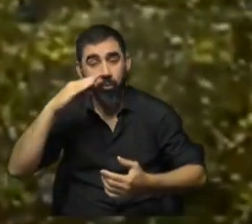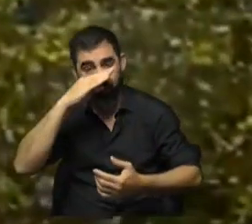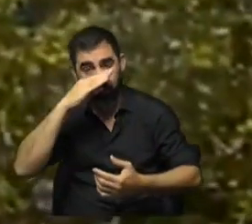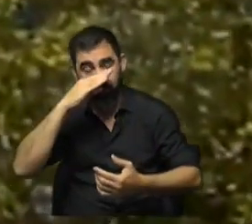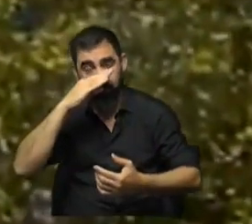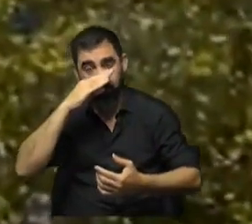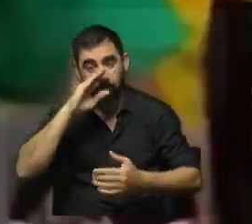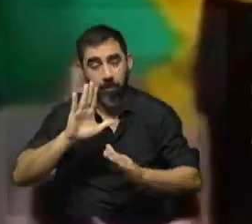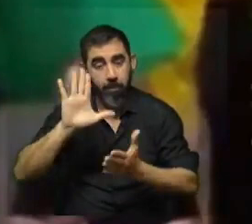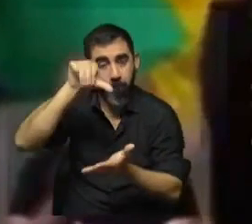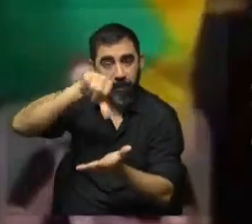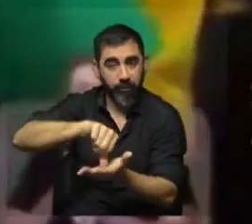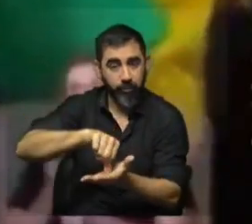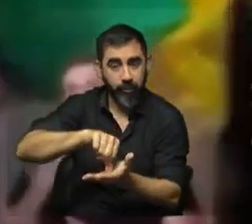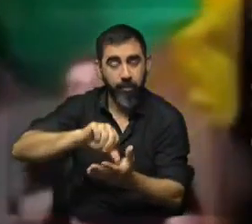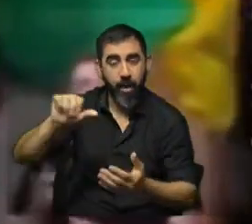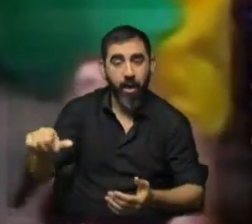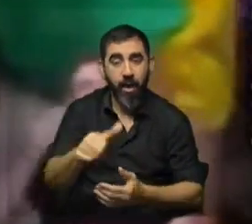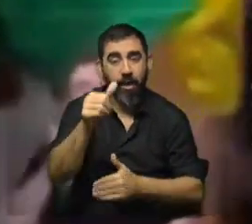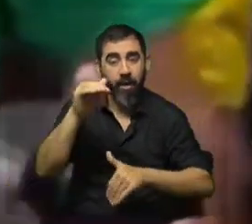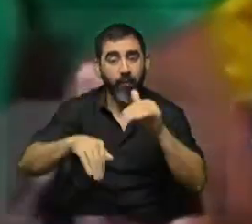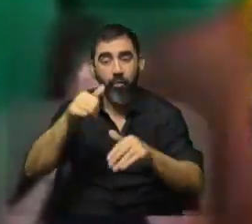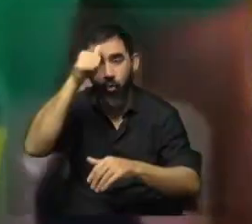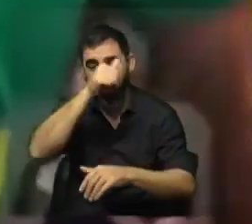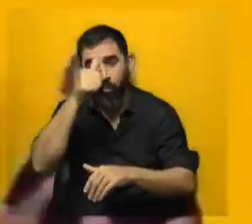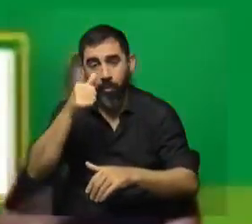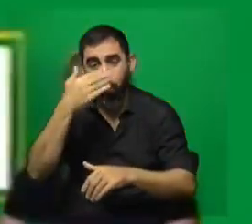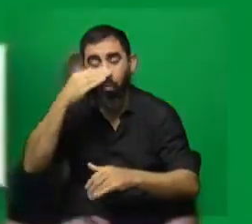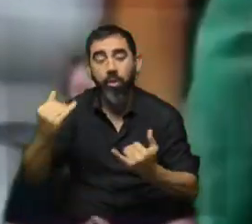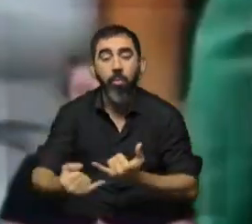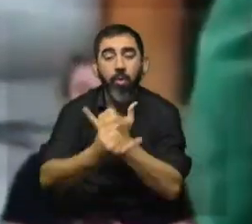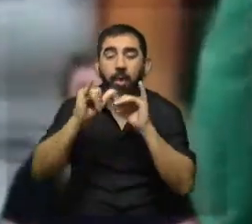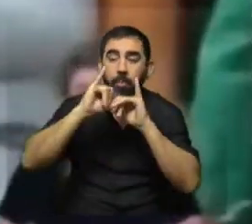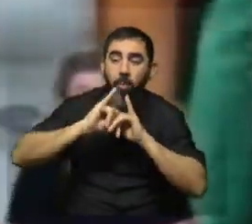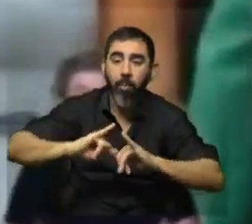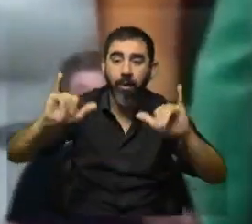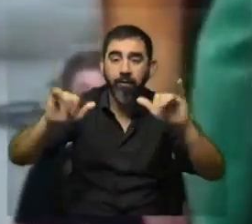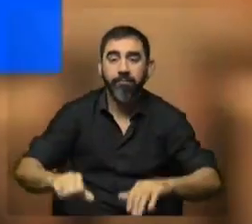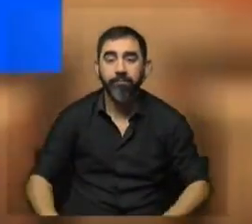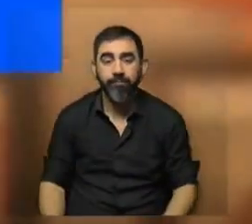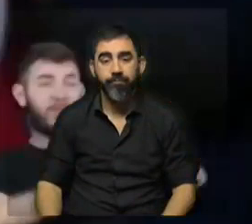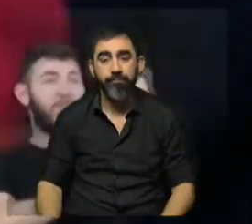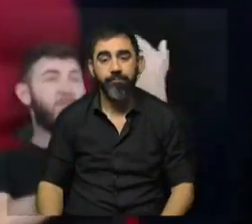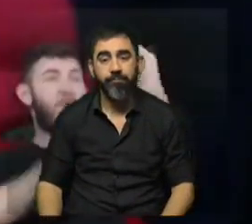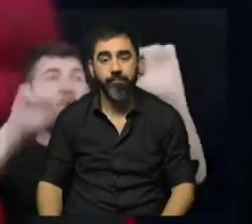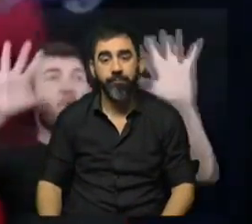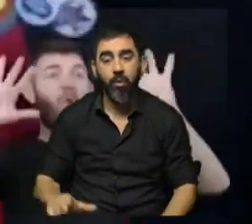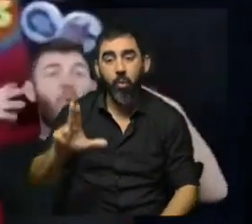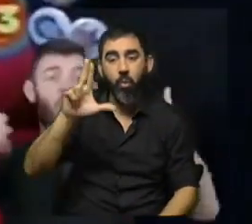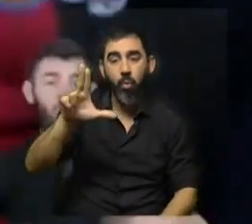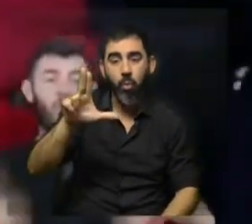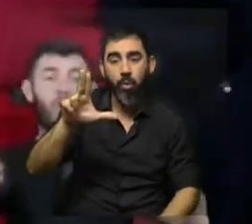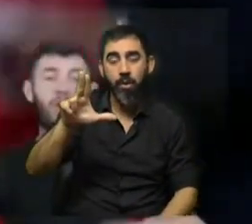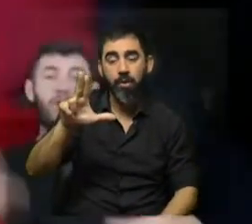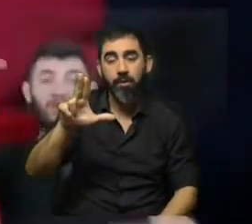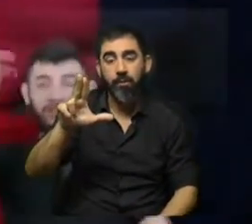apeló al patriotismo para ganar las elecciones del domingo, en el último día de propaganda televisiva. Por su parte, Lula, entre los